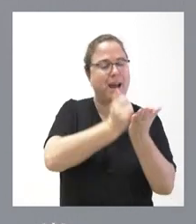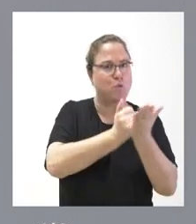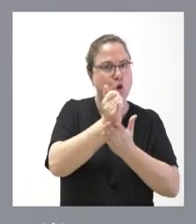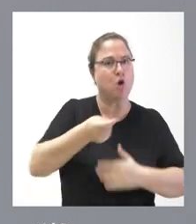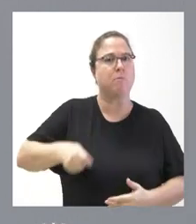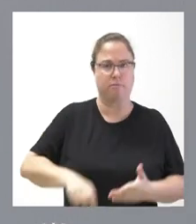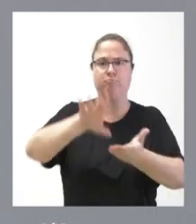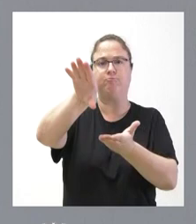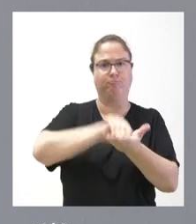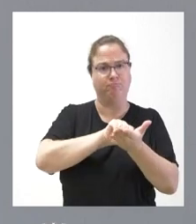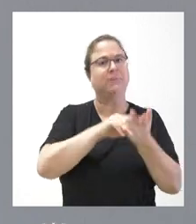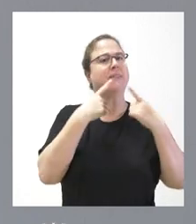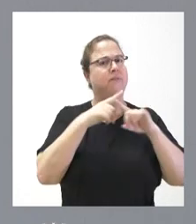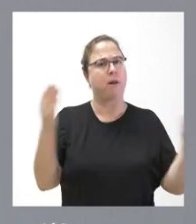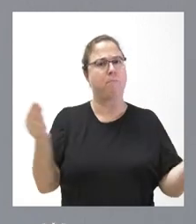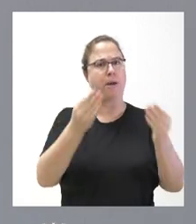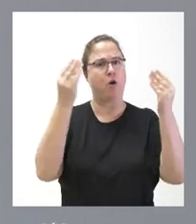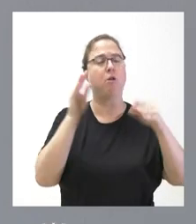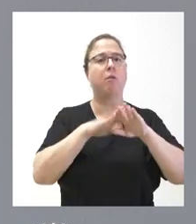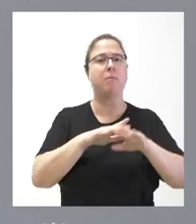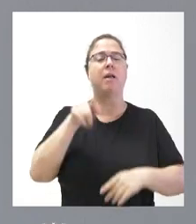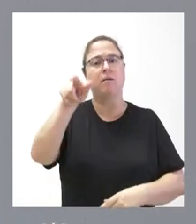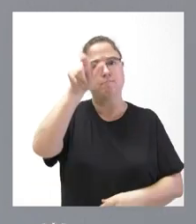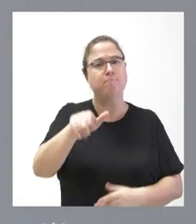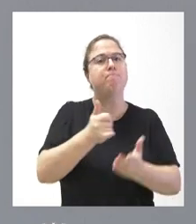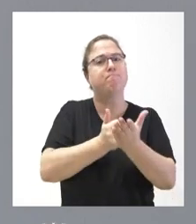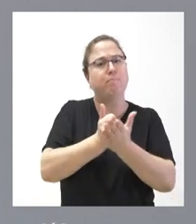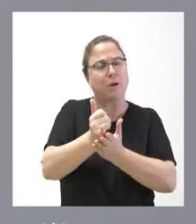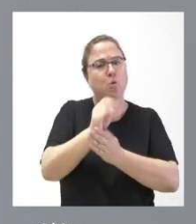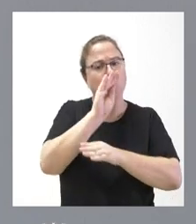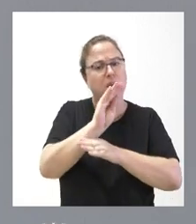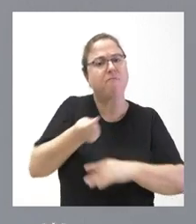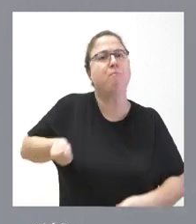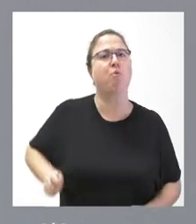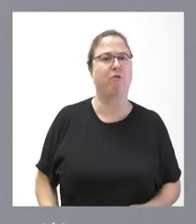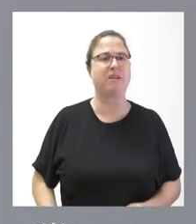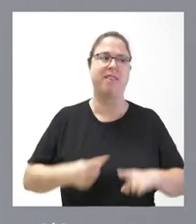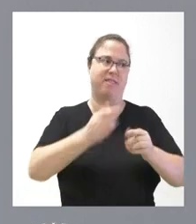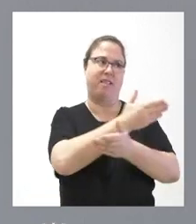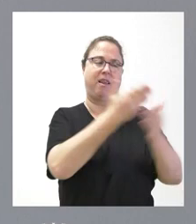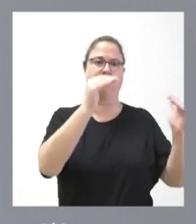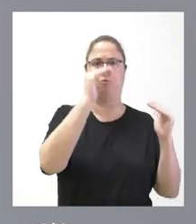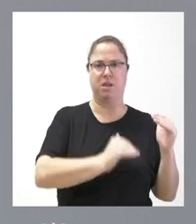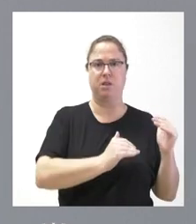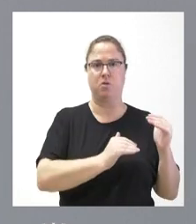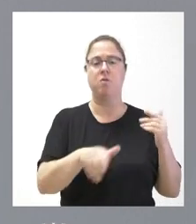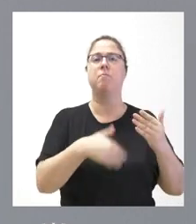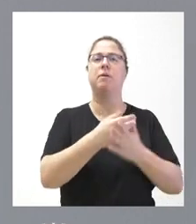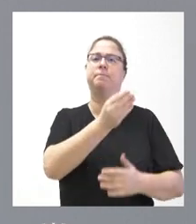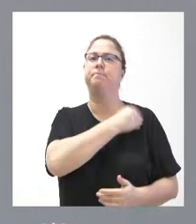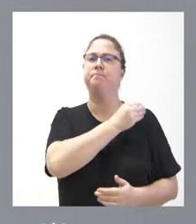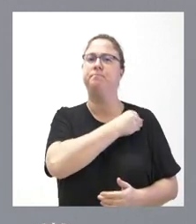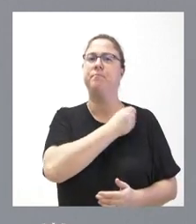El tratamiento es diferencialmente mejor para los agricultores profesionales que para el resto. Se nos pidió que,